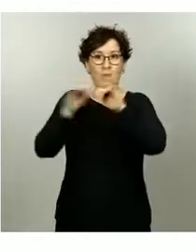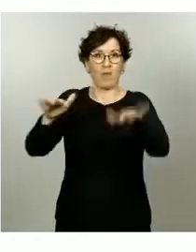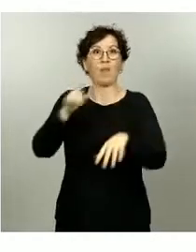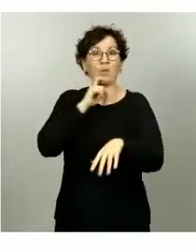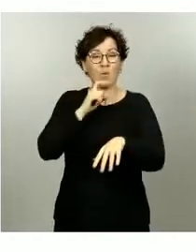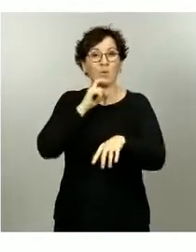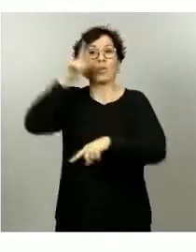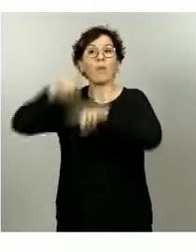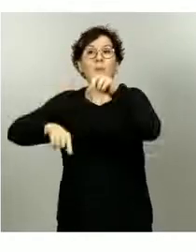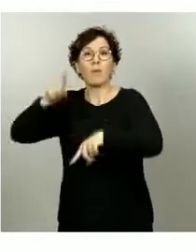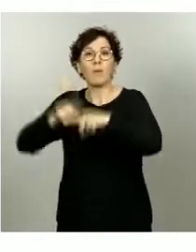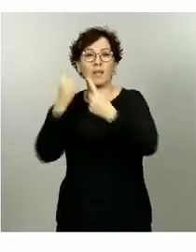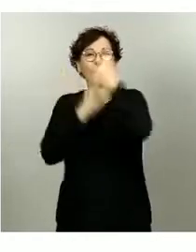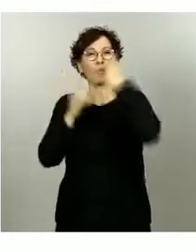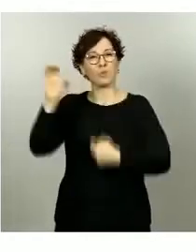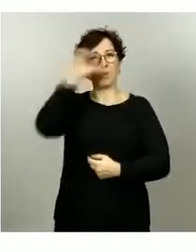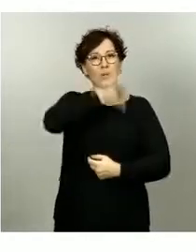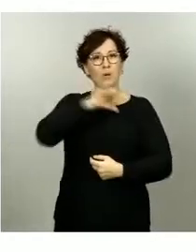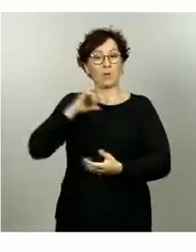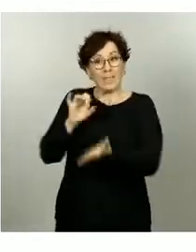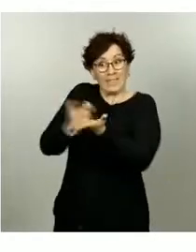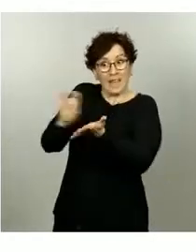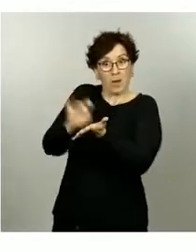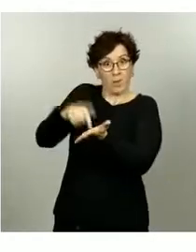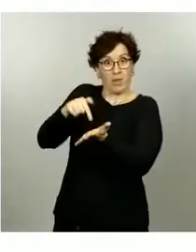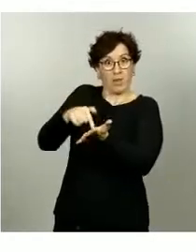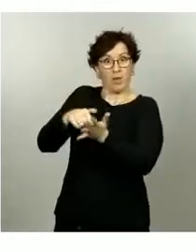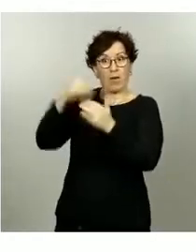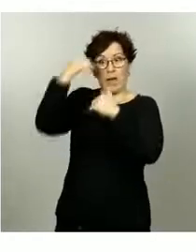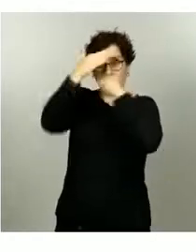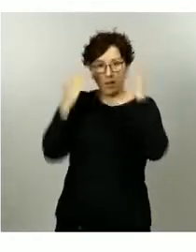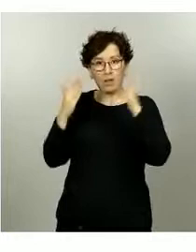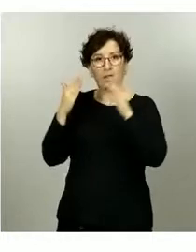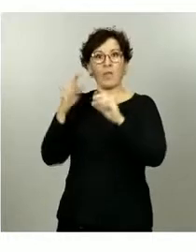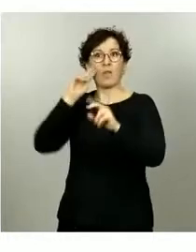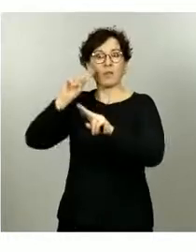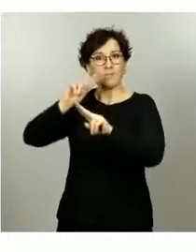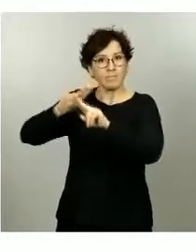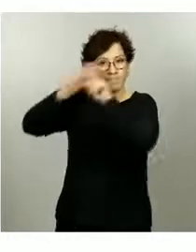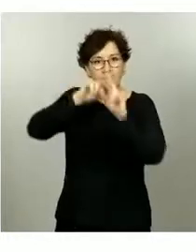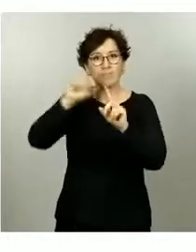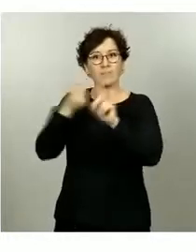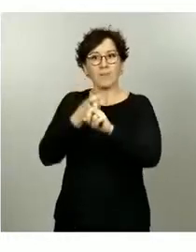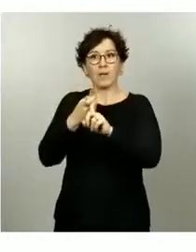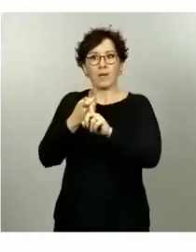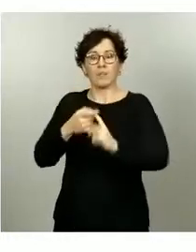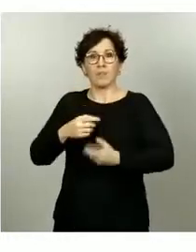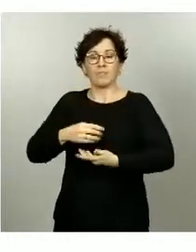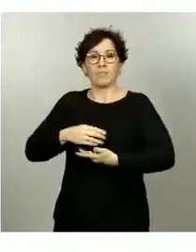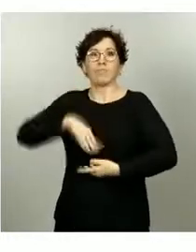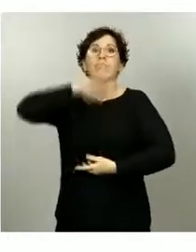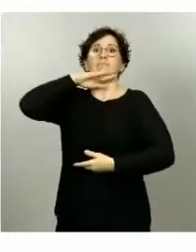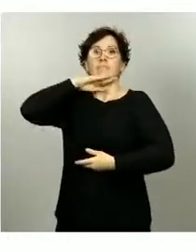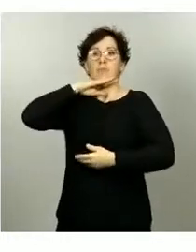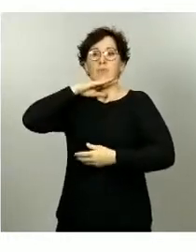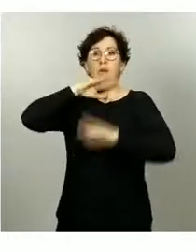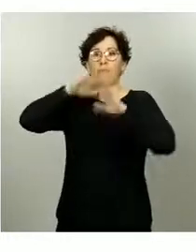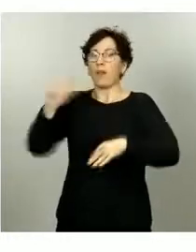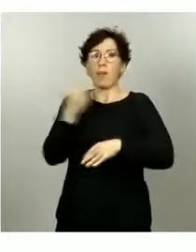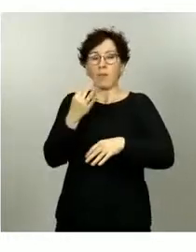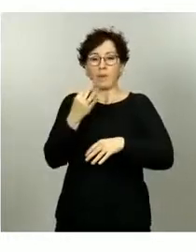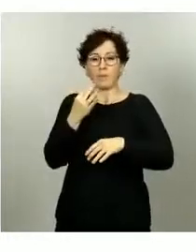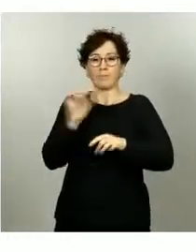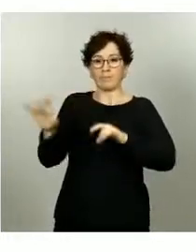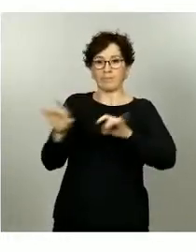problema de cómo ha evolucionado la epidemia y por lo tanto eso implica también una sobrecarga de los servicios que en algunos momentos tienen que tener un